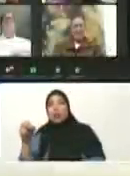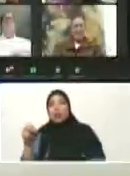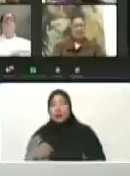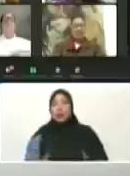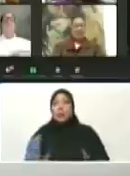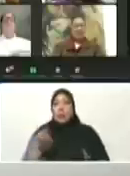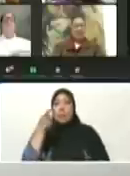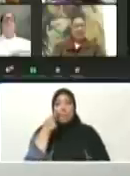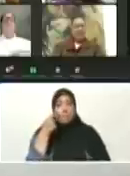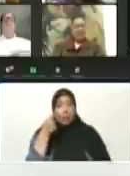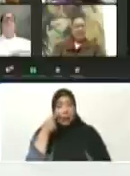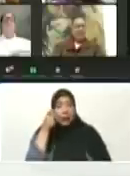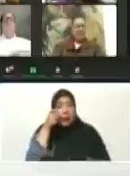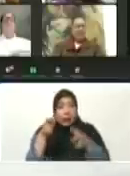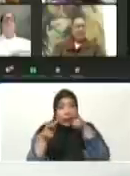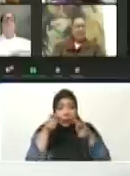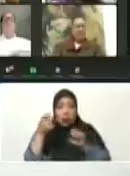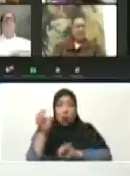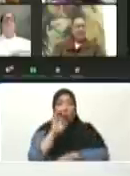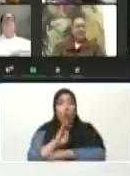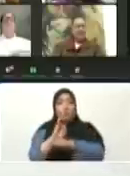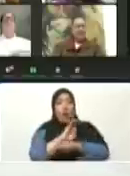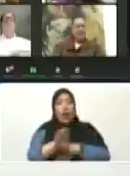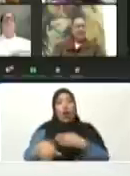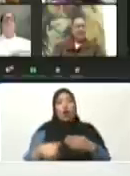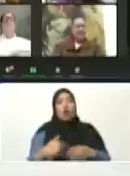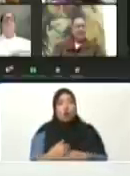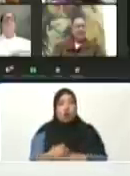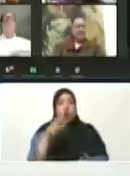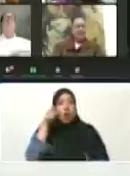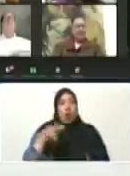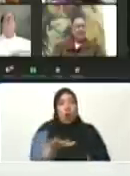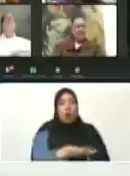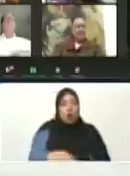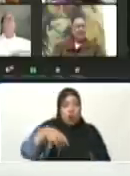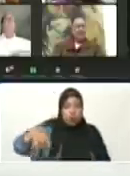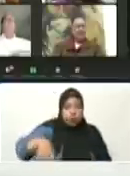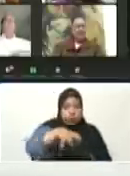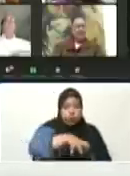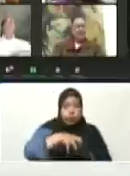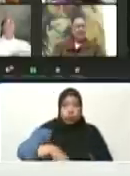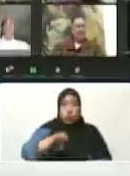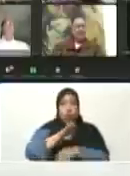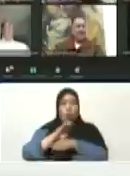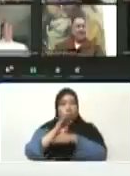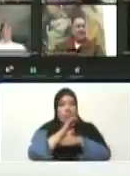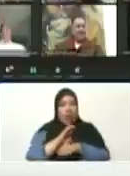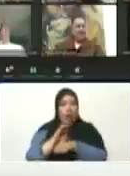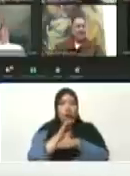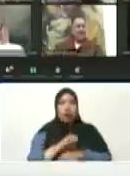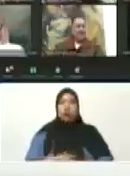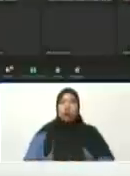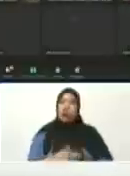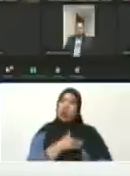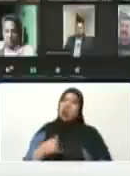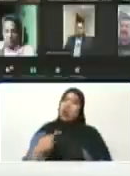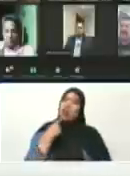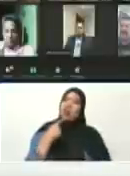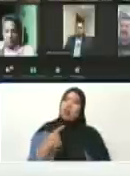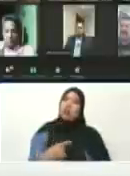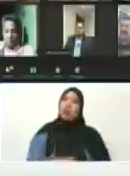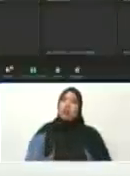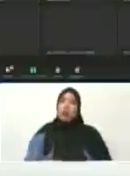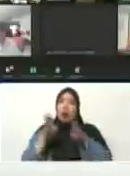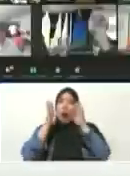Pendiente. Para proteger a nuestro pueblo, para apoyar a las regiones. Bueno, eso es lo que quería decirles a ustedes. Vamos a estar